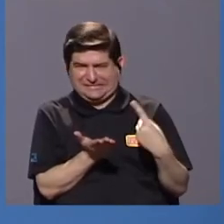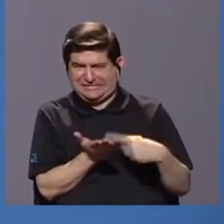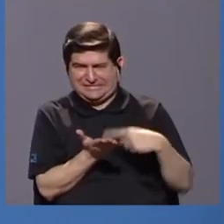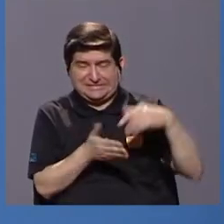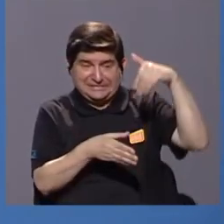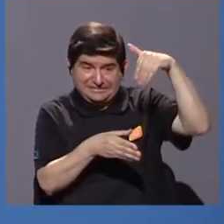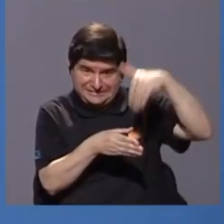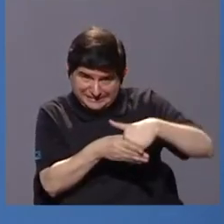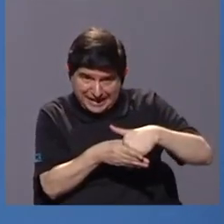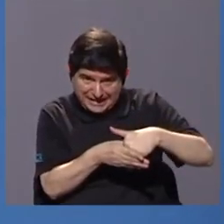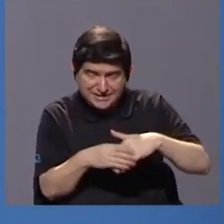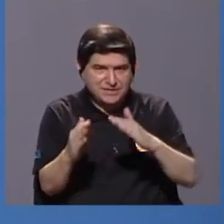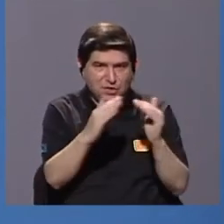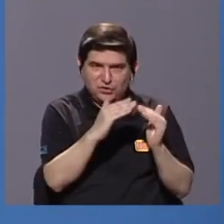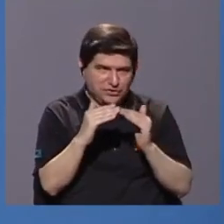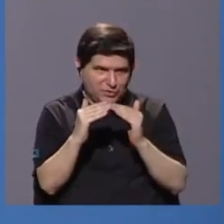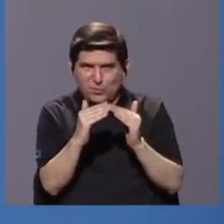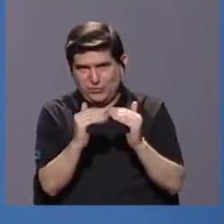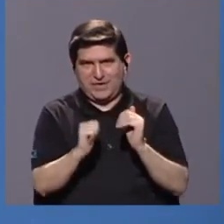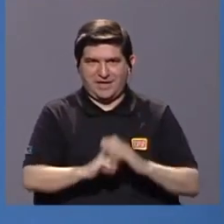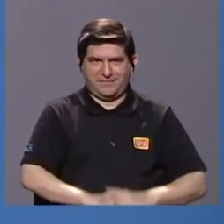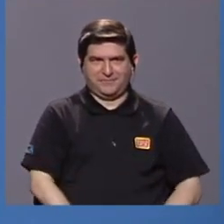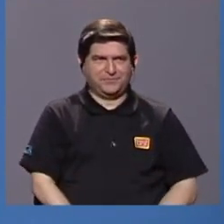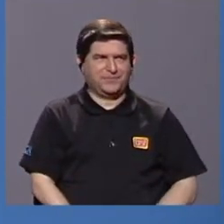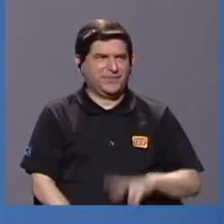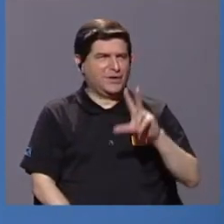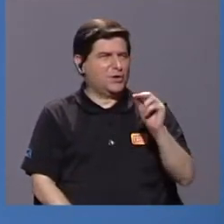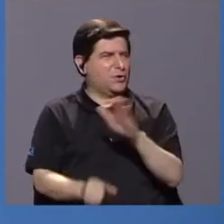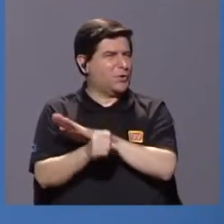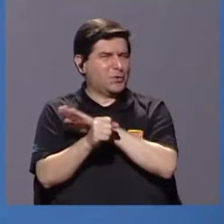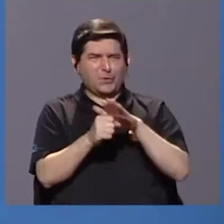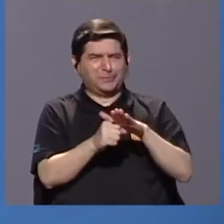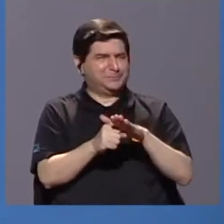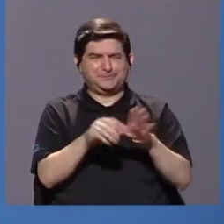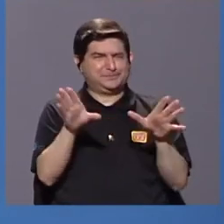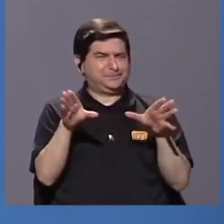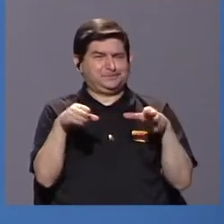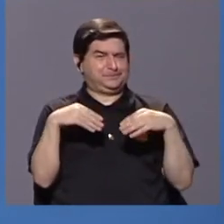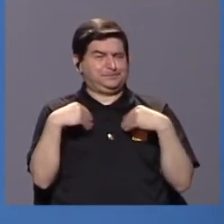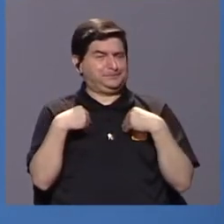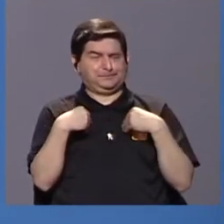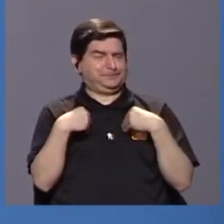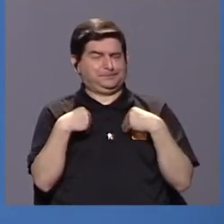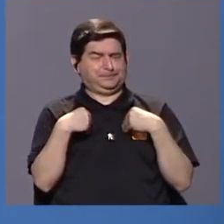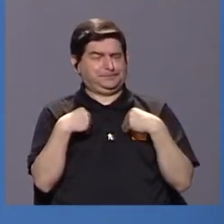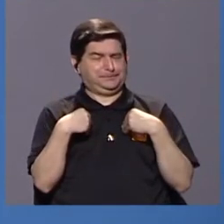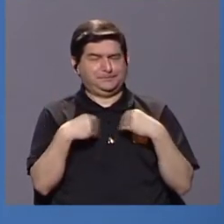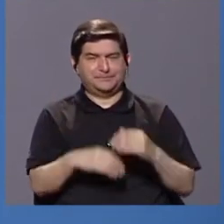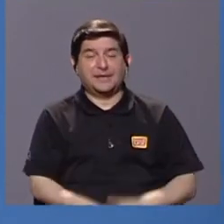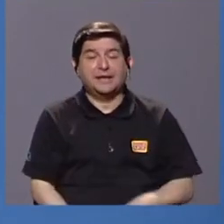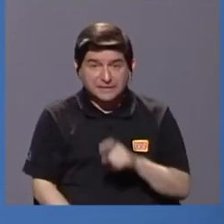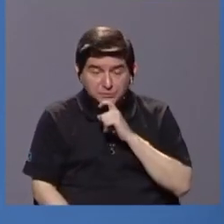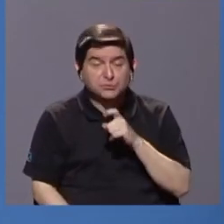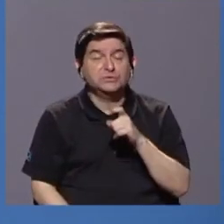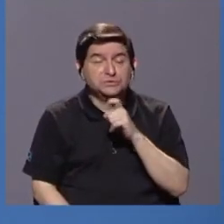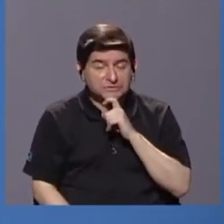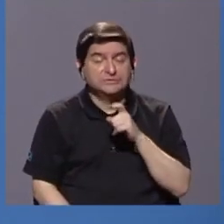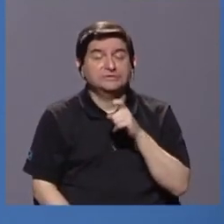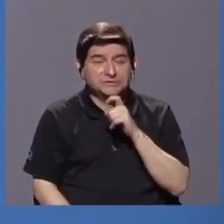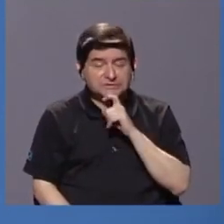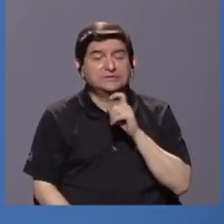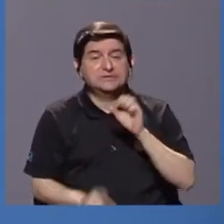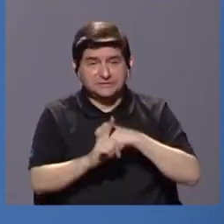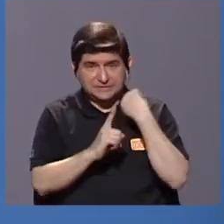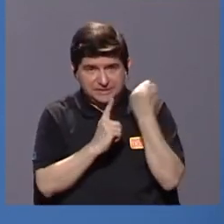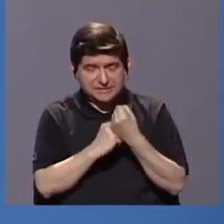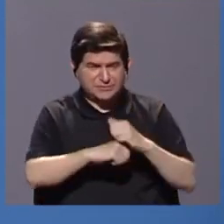dentro de la comunidad. No está totalmente asimilado y aceptado. Es difícil, digamos, el